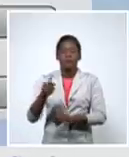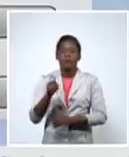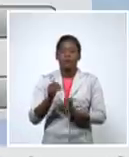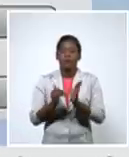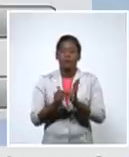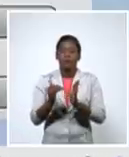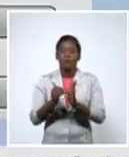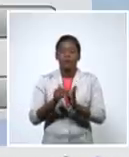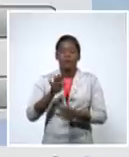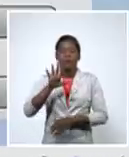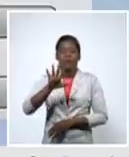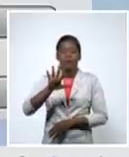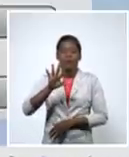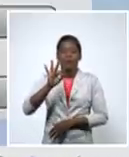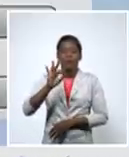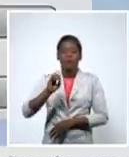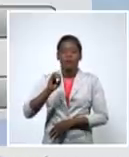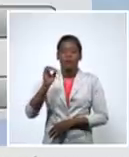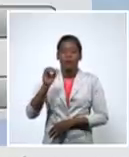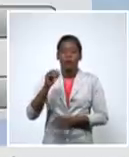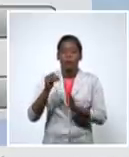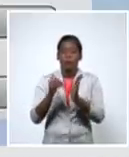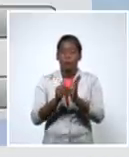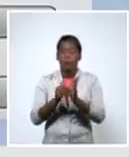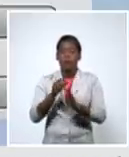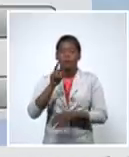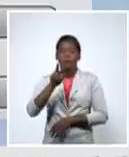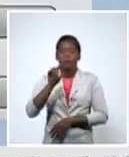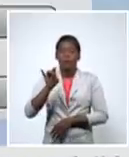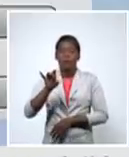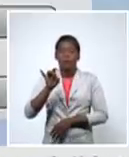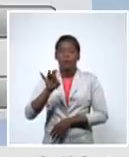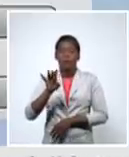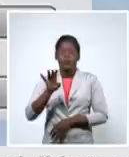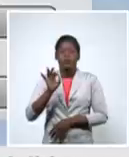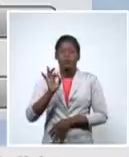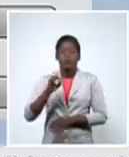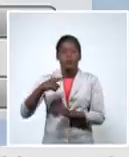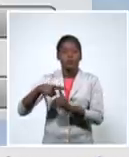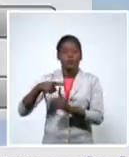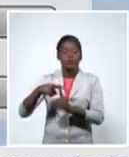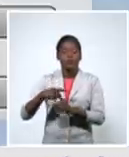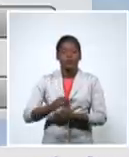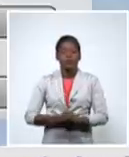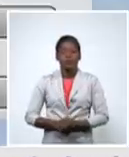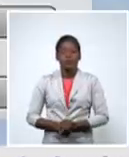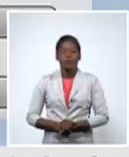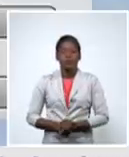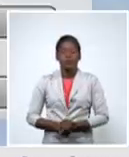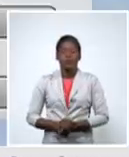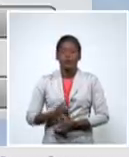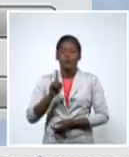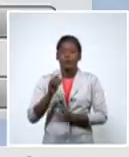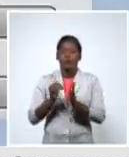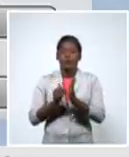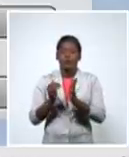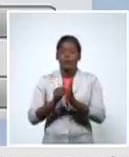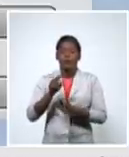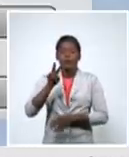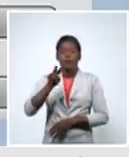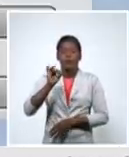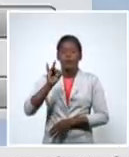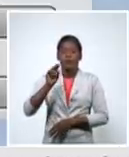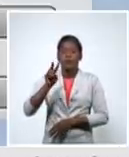580 mil 215 casos activos y 1 millón 272 mil